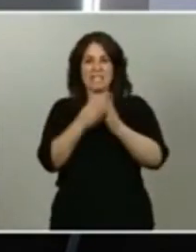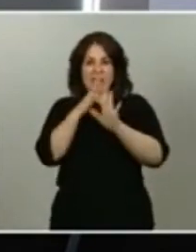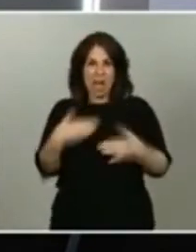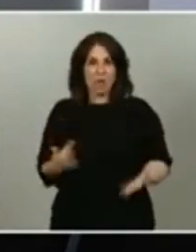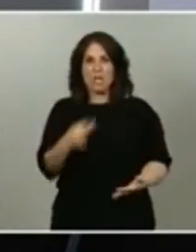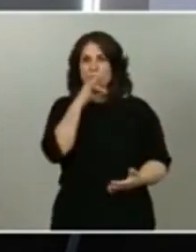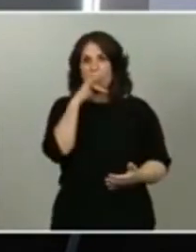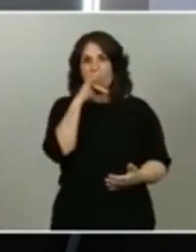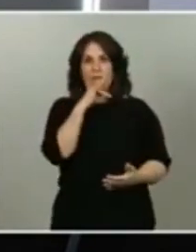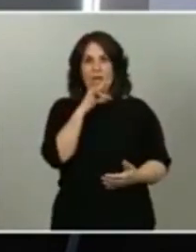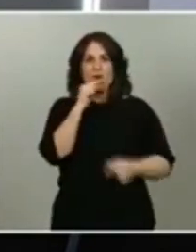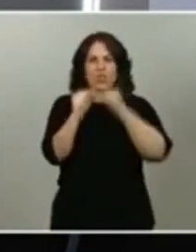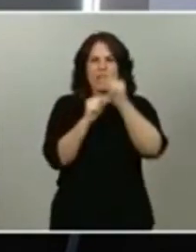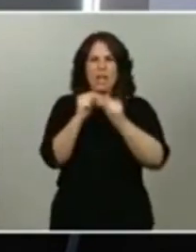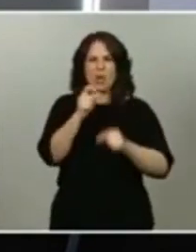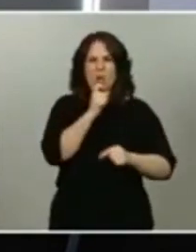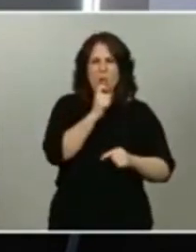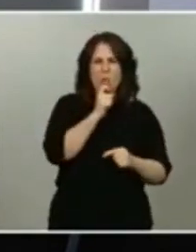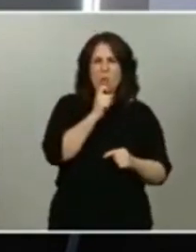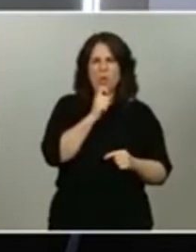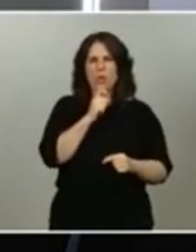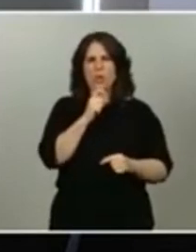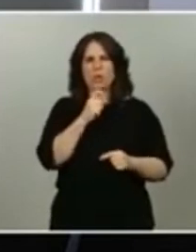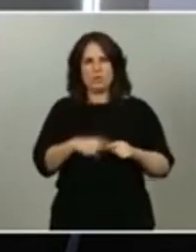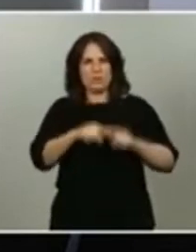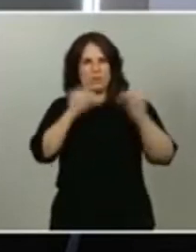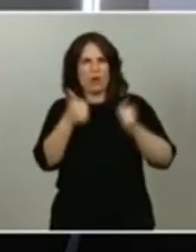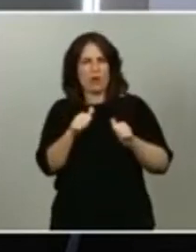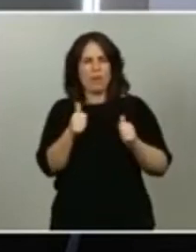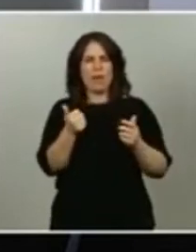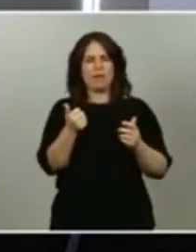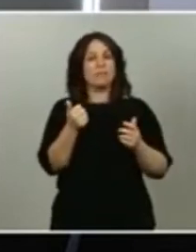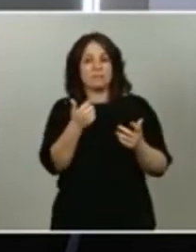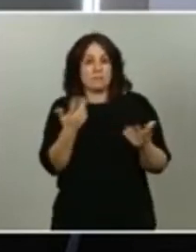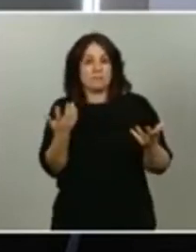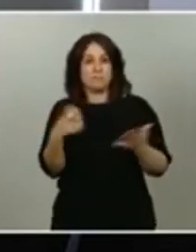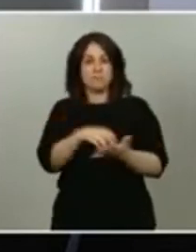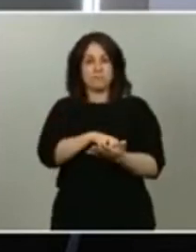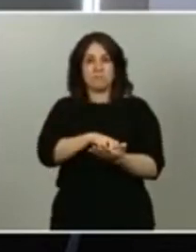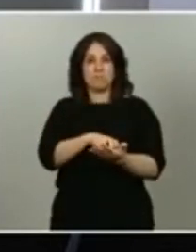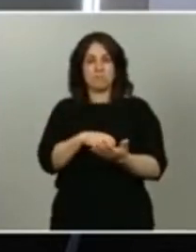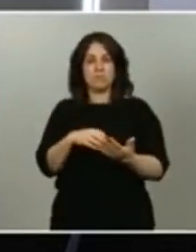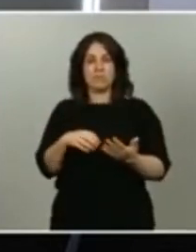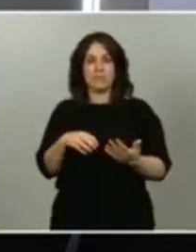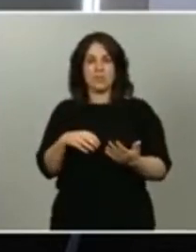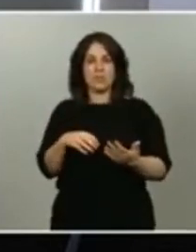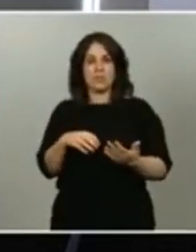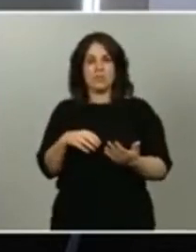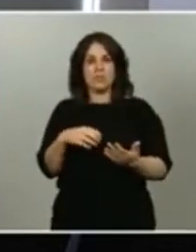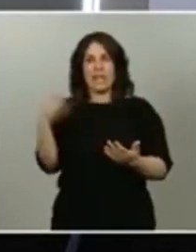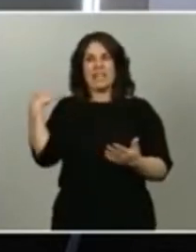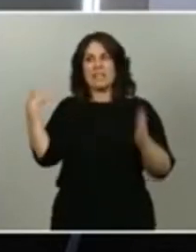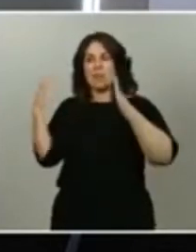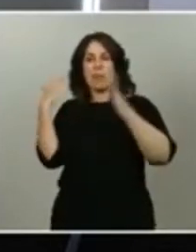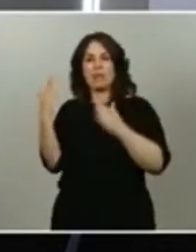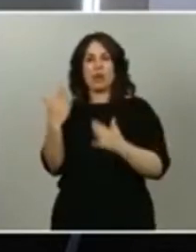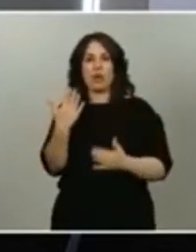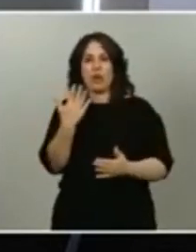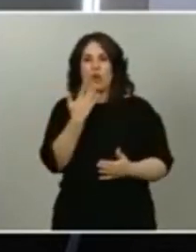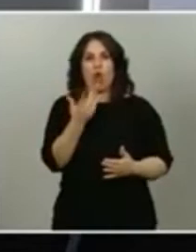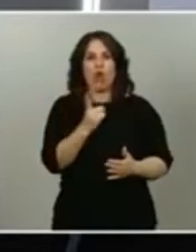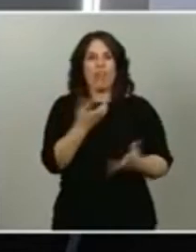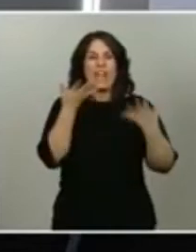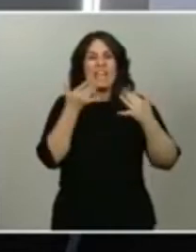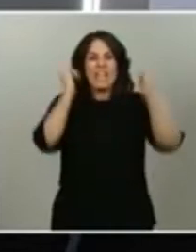contagio su transmisión y de qué manera se podía expandir la pandemia elementos que no conocía siquiera la propia organización